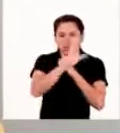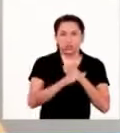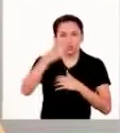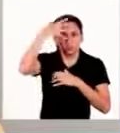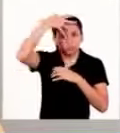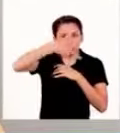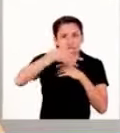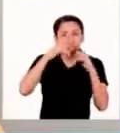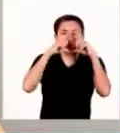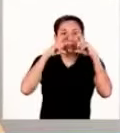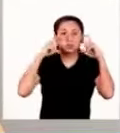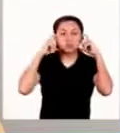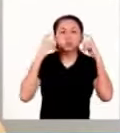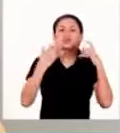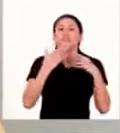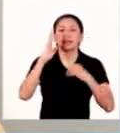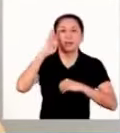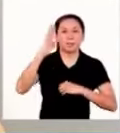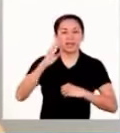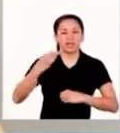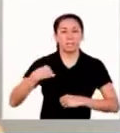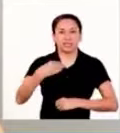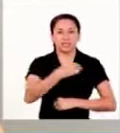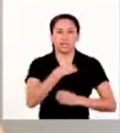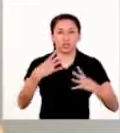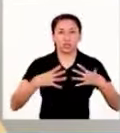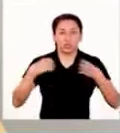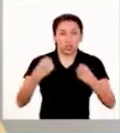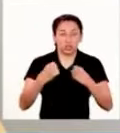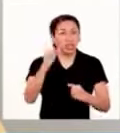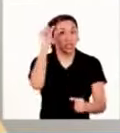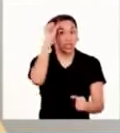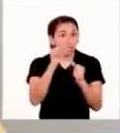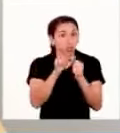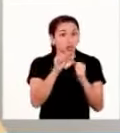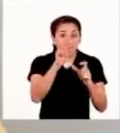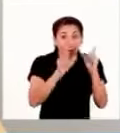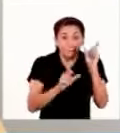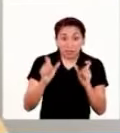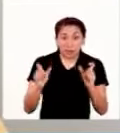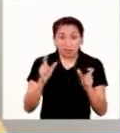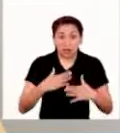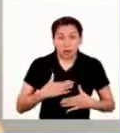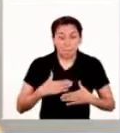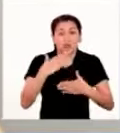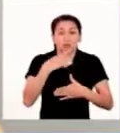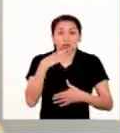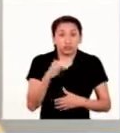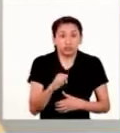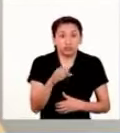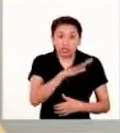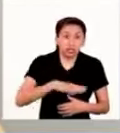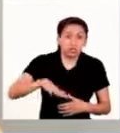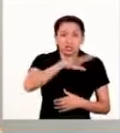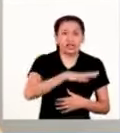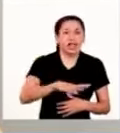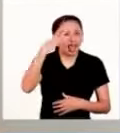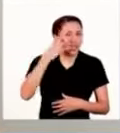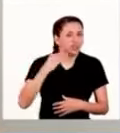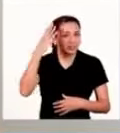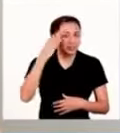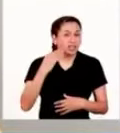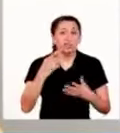seguridad y protocolos planteados por el Ministerio de Salud. Recuerden que son personas capaces, tienen mucha